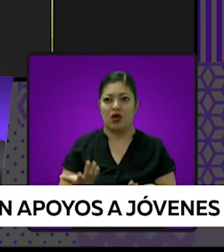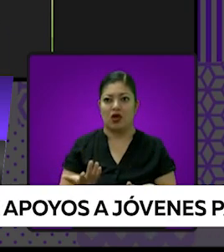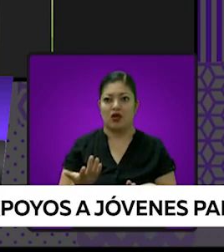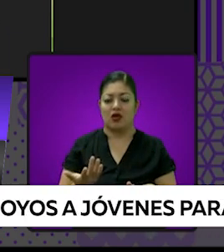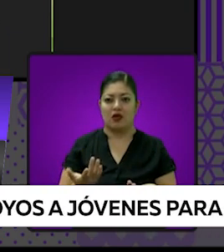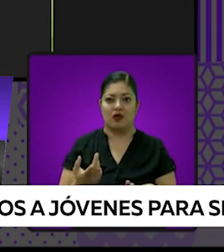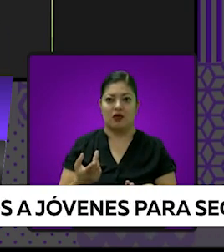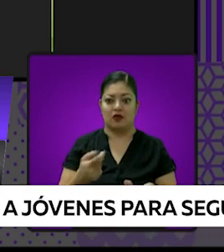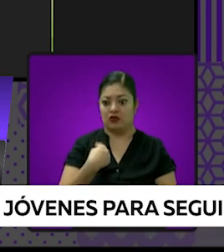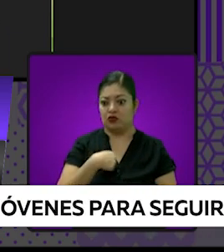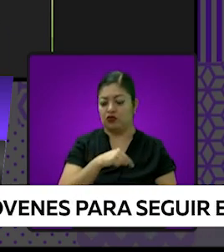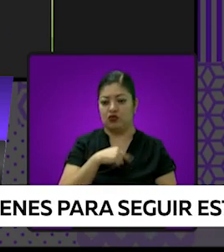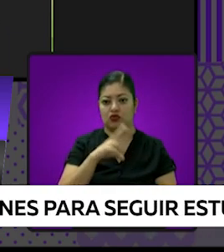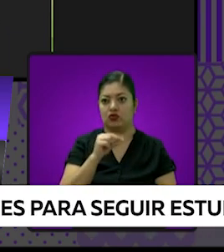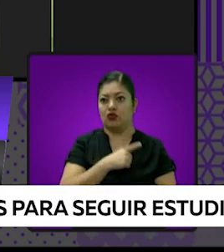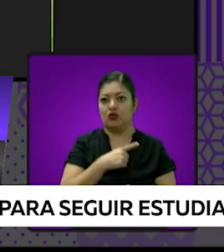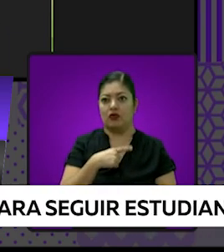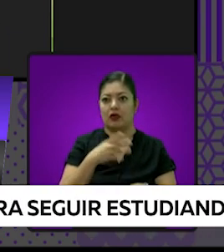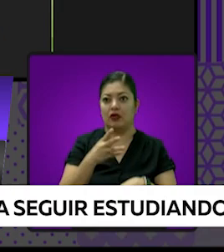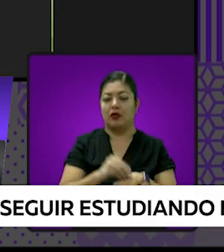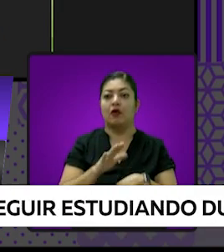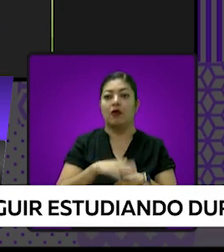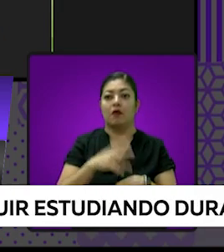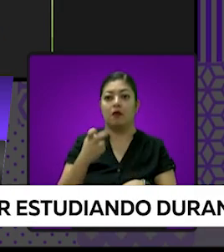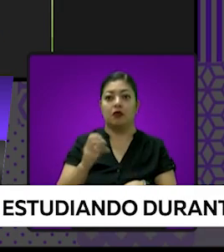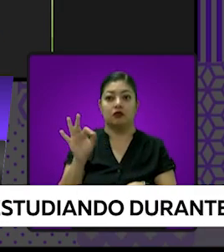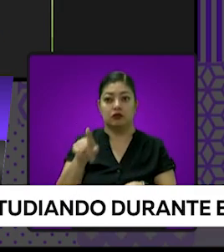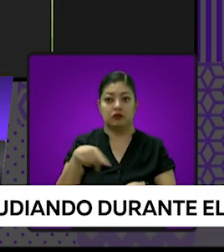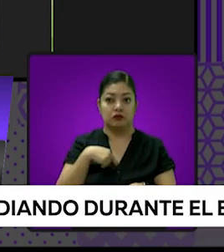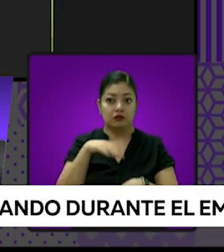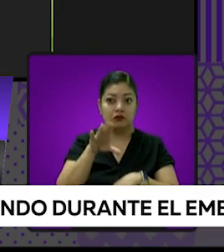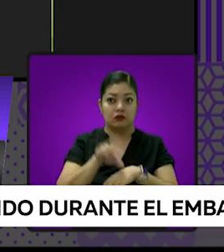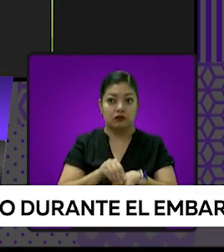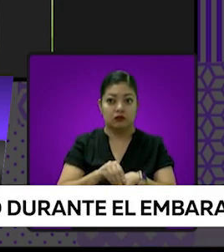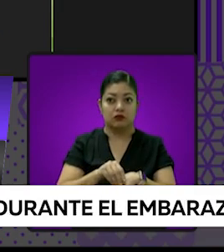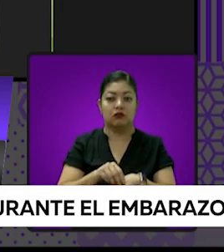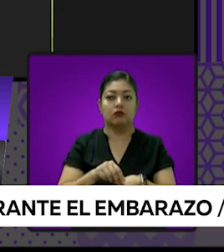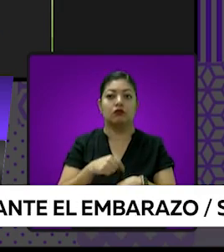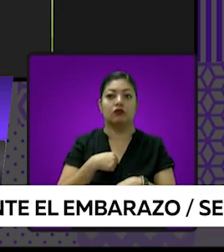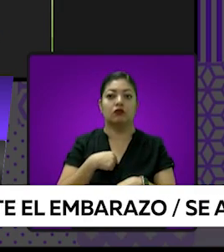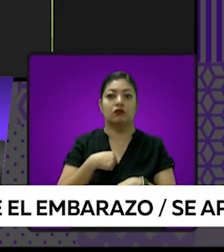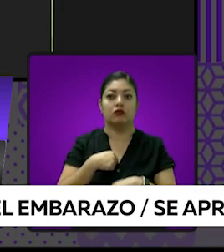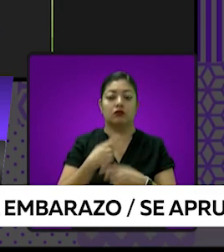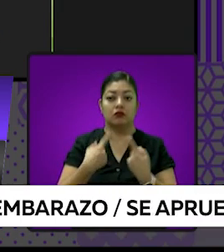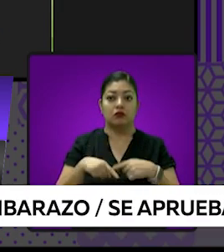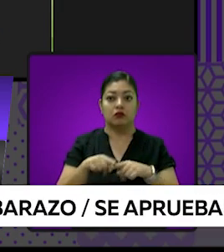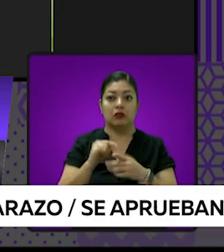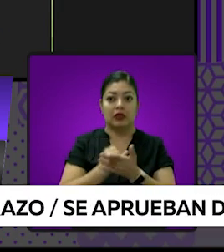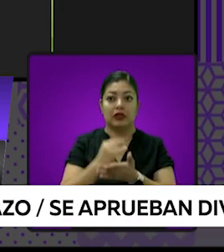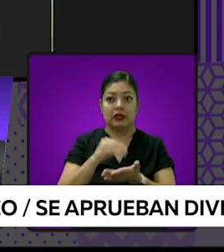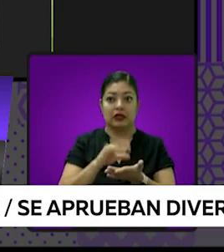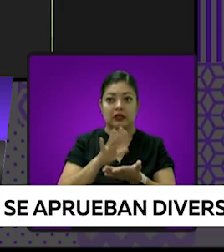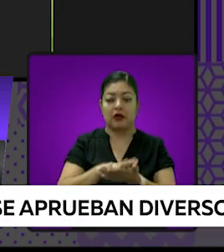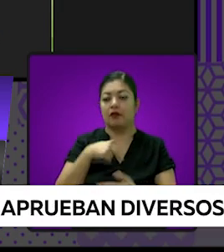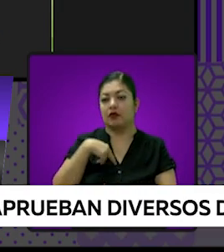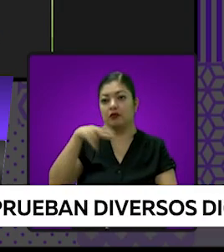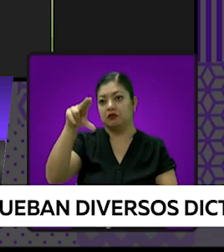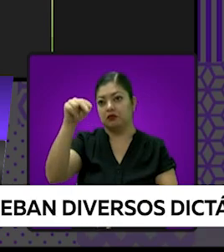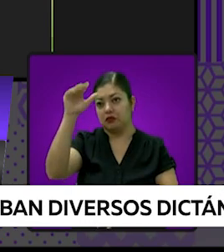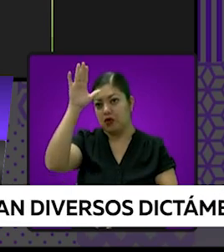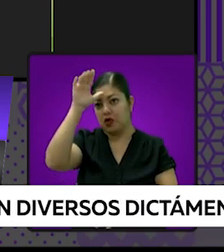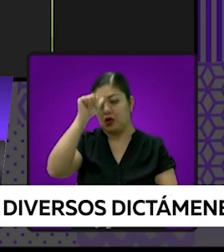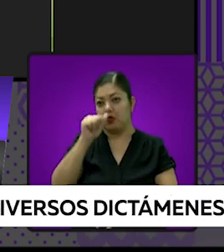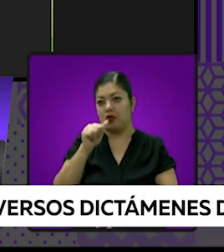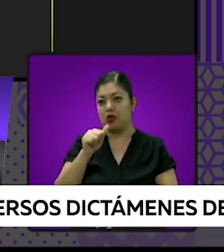figura ni lo tenemos permitido. Por tanto, si usted me lo permite presentar y si subsiste así el proyecto de dictamen, yo me apartaré